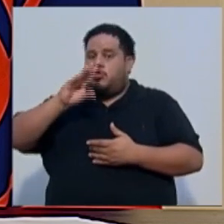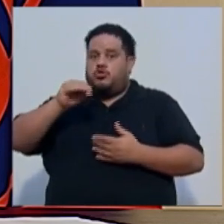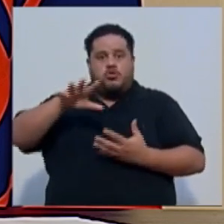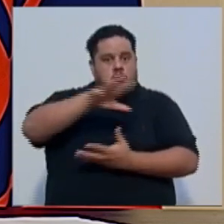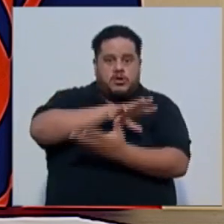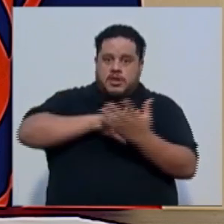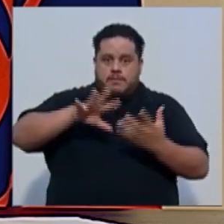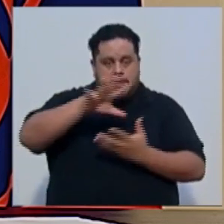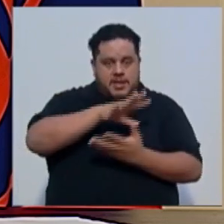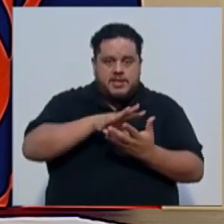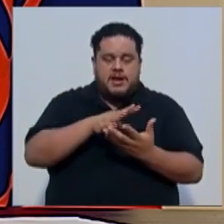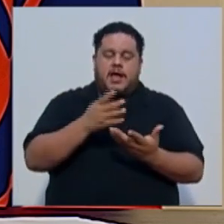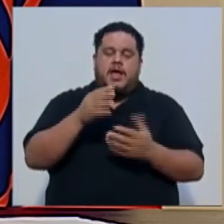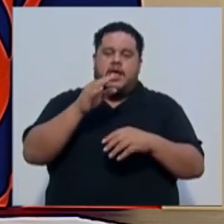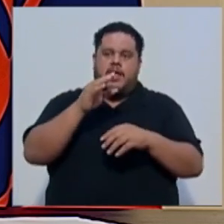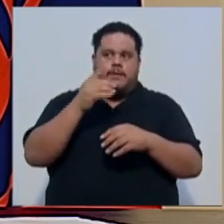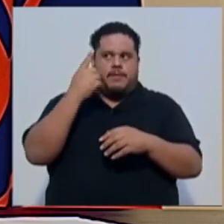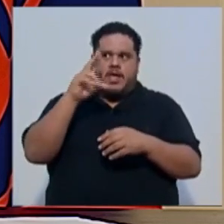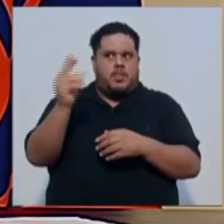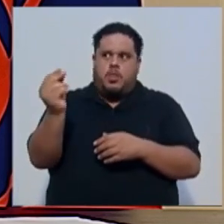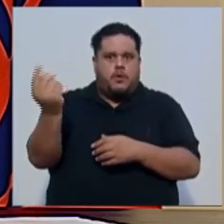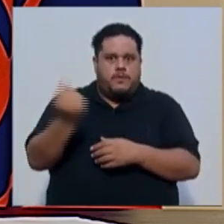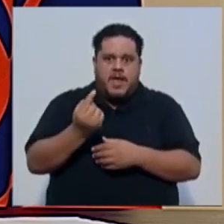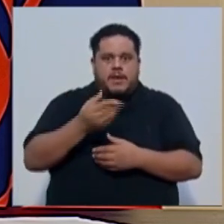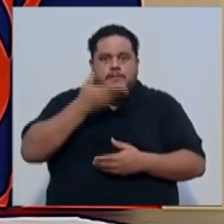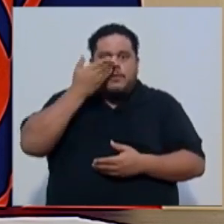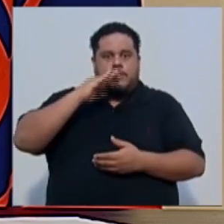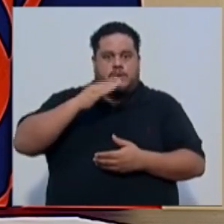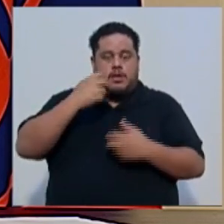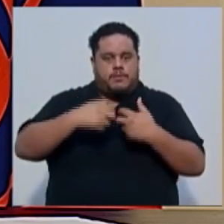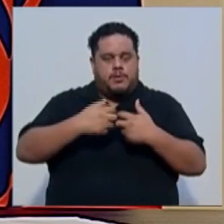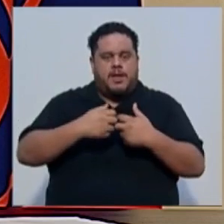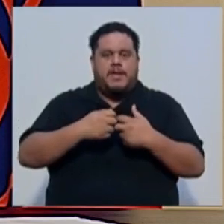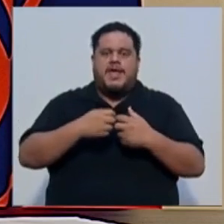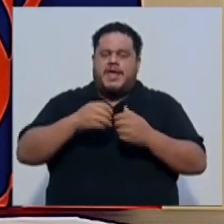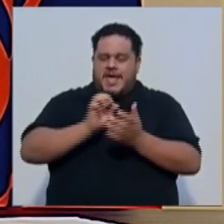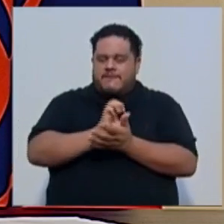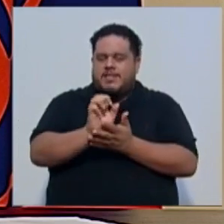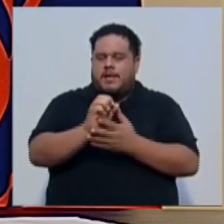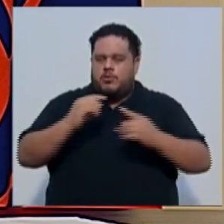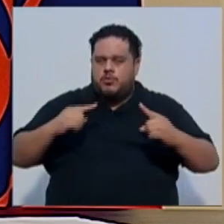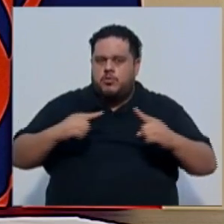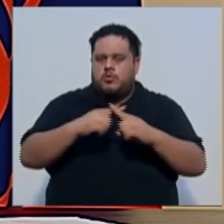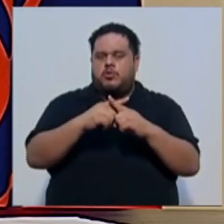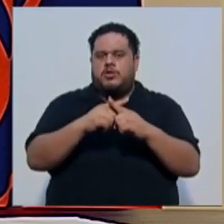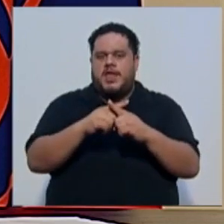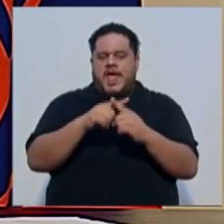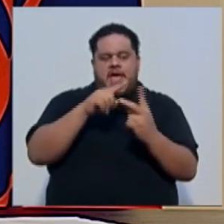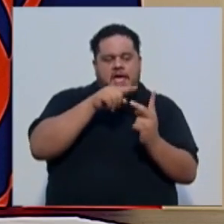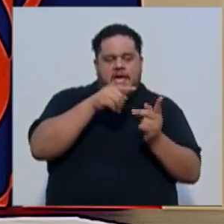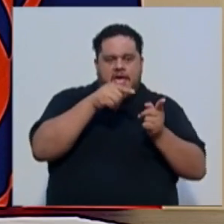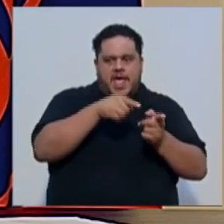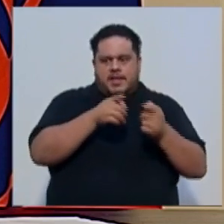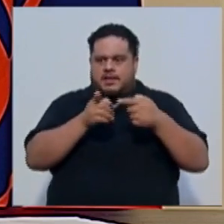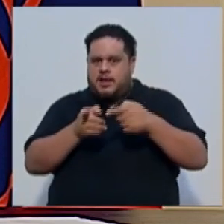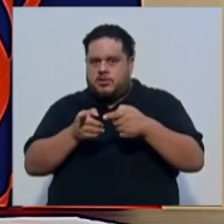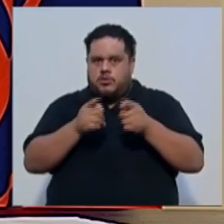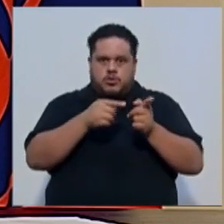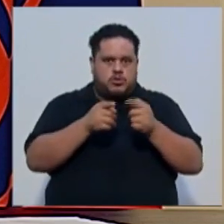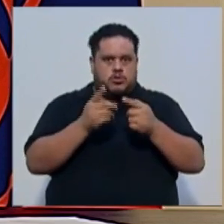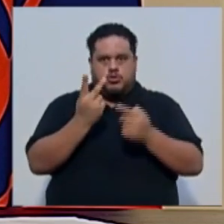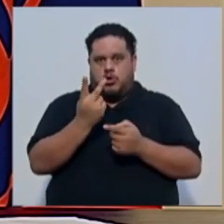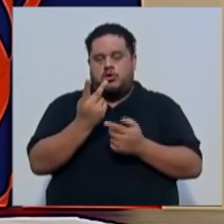no vienen por sintomatología respiratoria y así evitamos que haya un cruce entre estos dos tipos de pacientes.